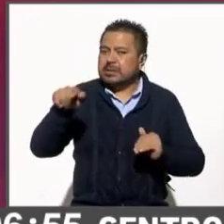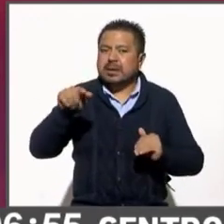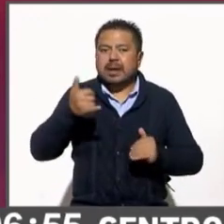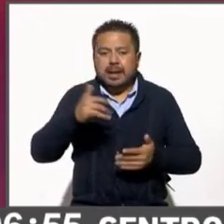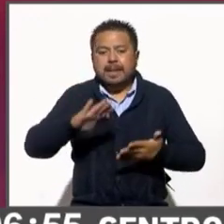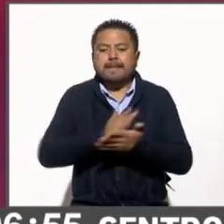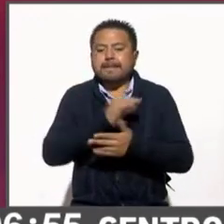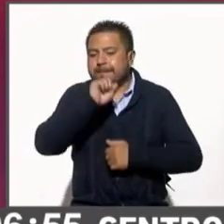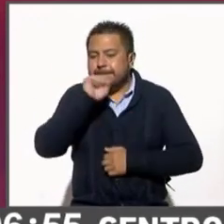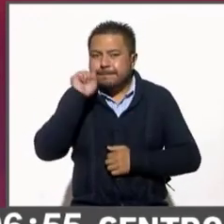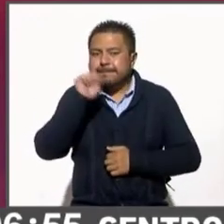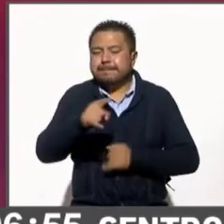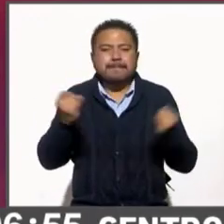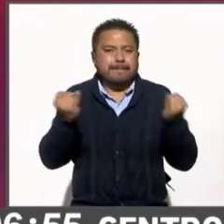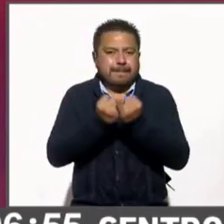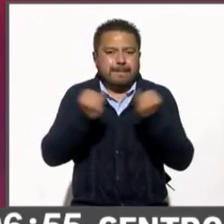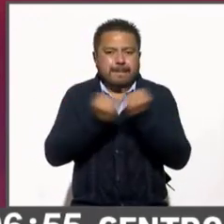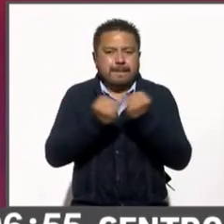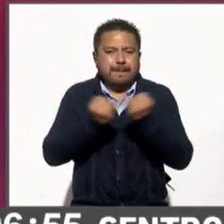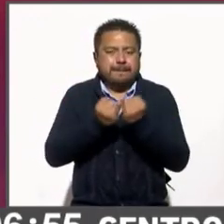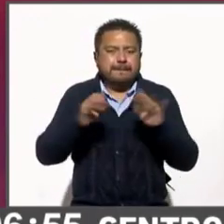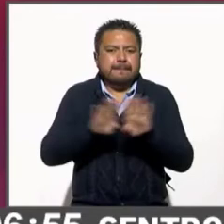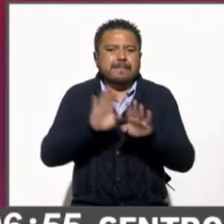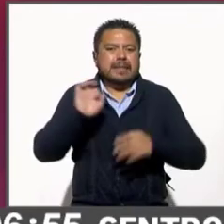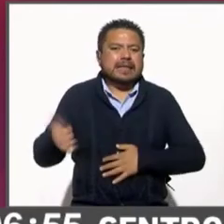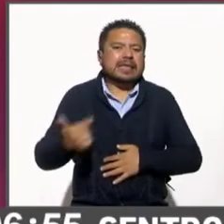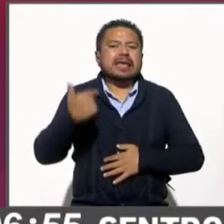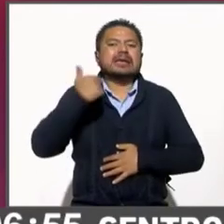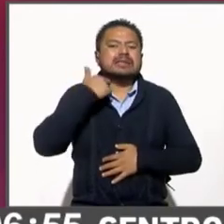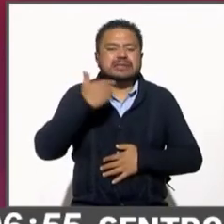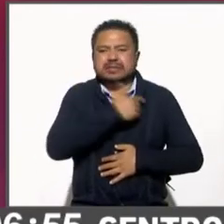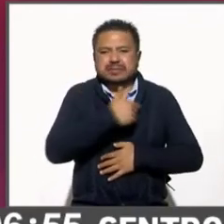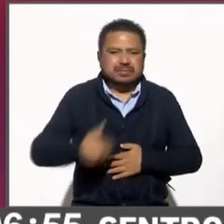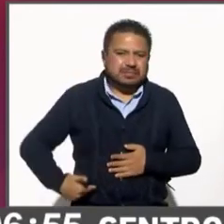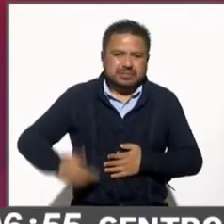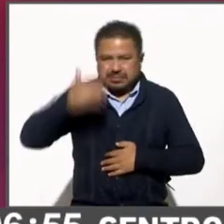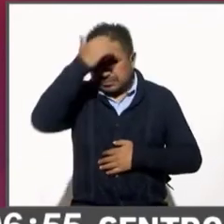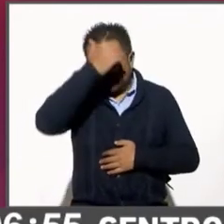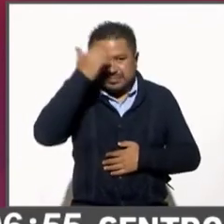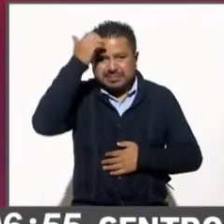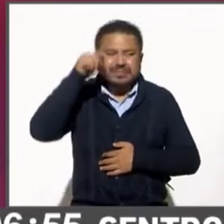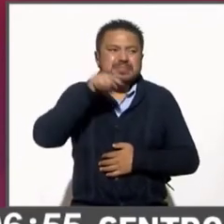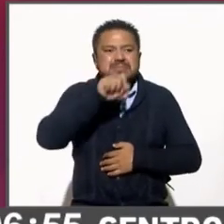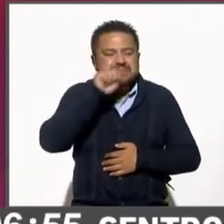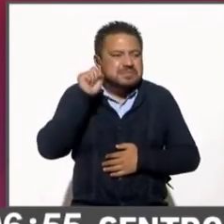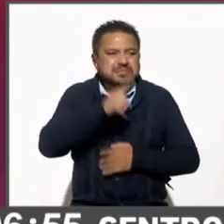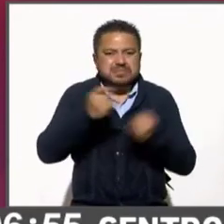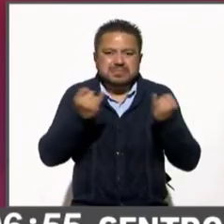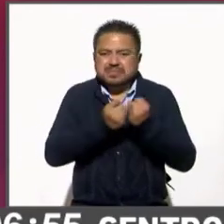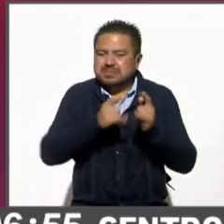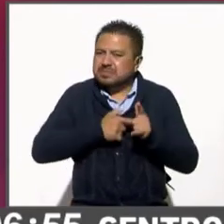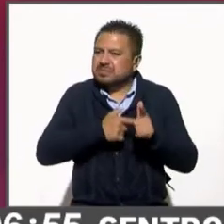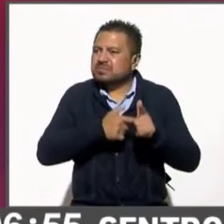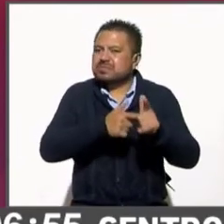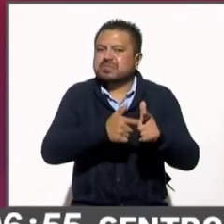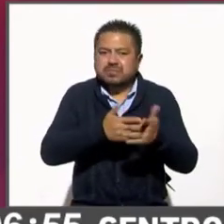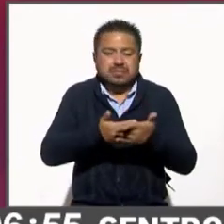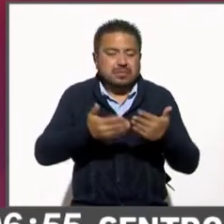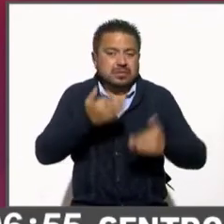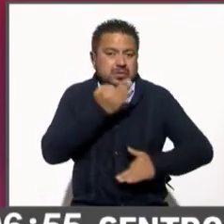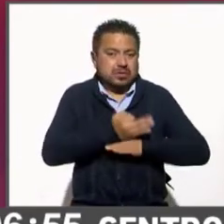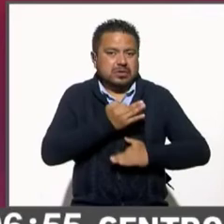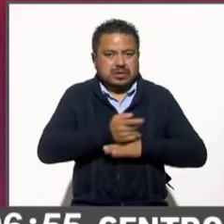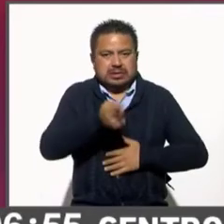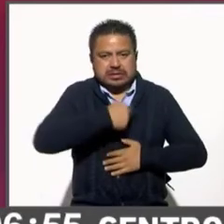el caso del expresidente Peña Nieto, es la misma tendencia. Y bueno, en ese caso sabemos que sus